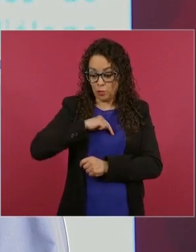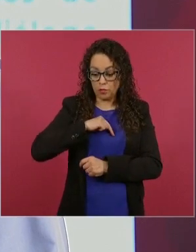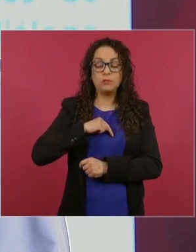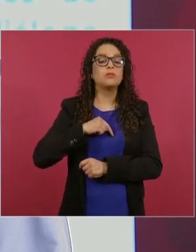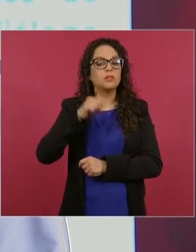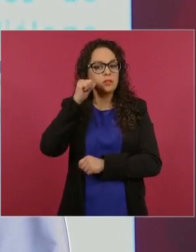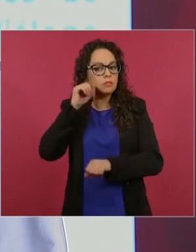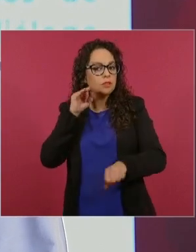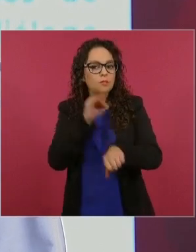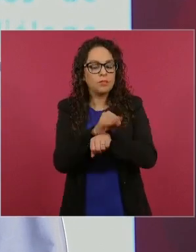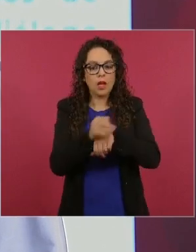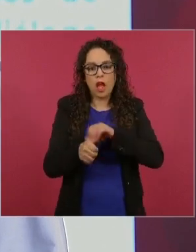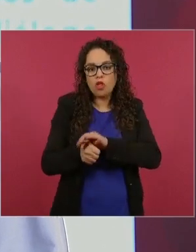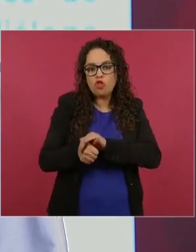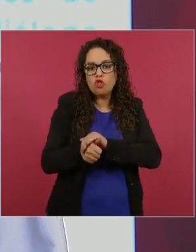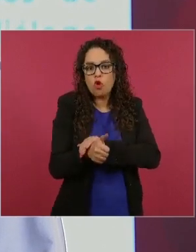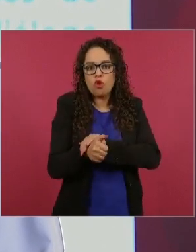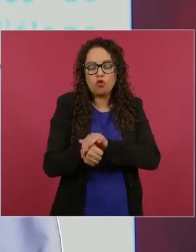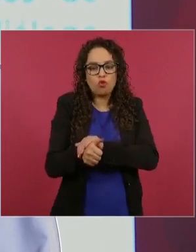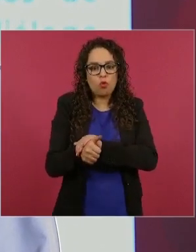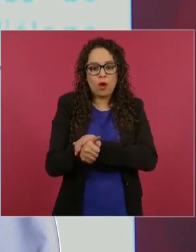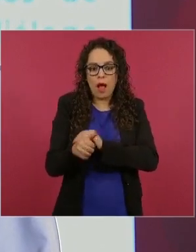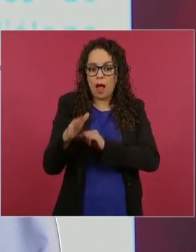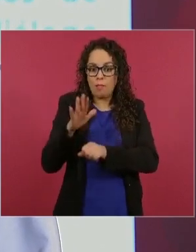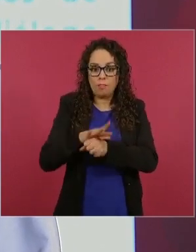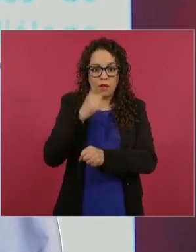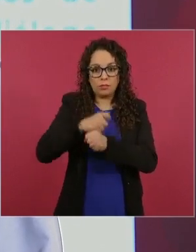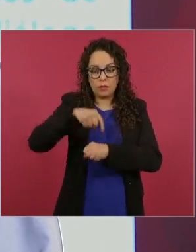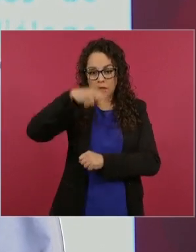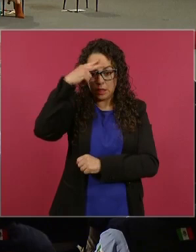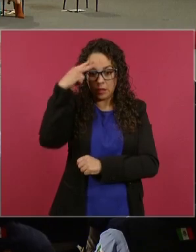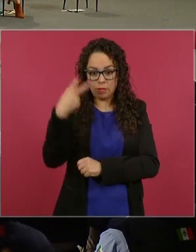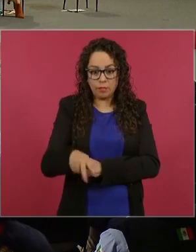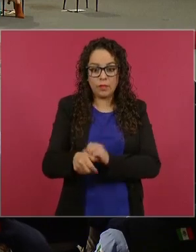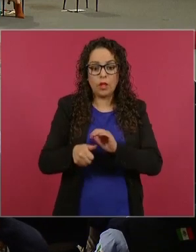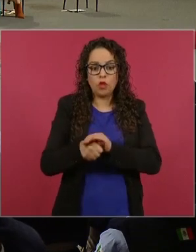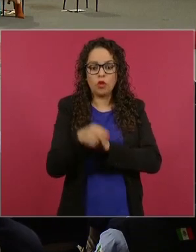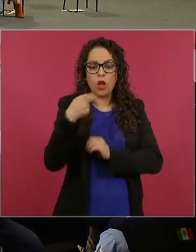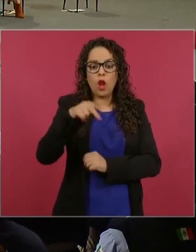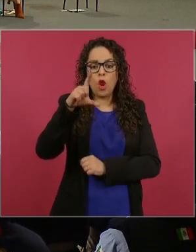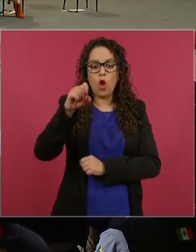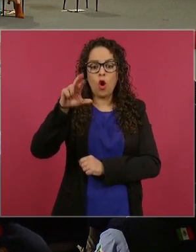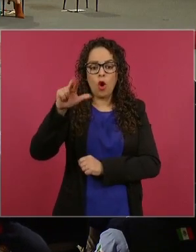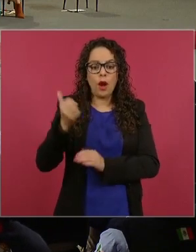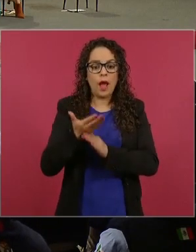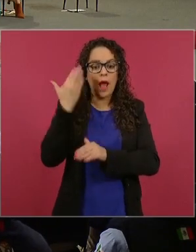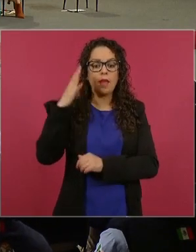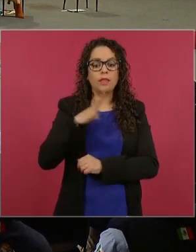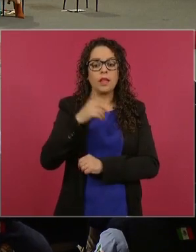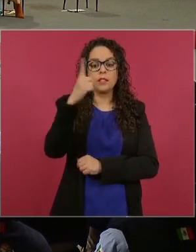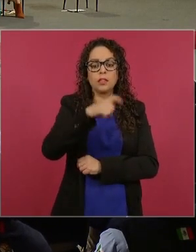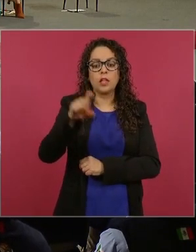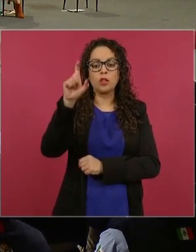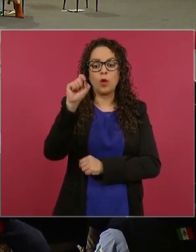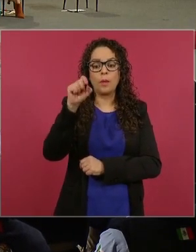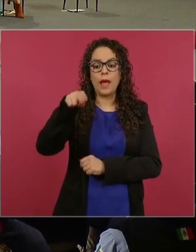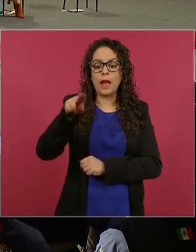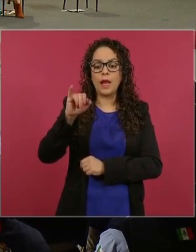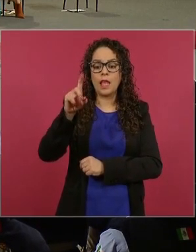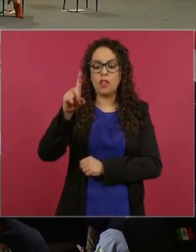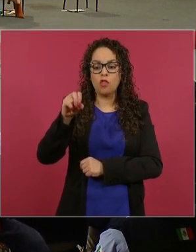logramos rescatar una que estaba casi extinta que es la tortuga Lora, solamente había 120 nidos y ahora